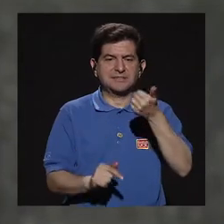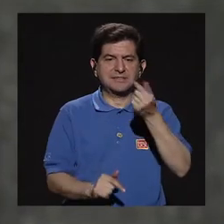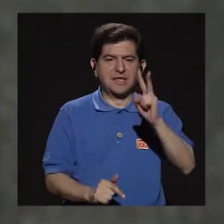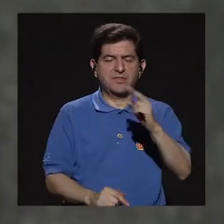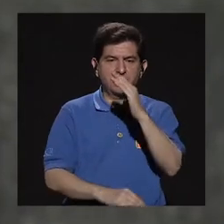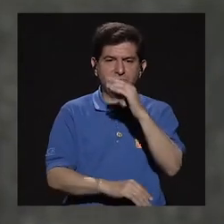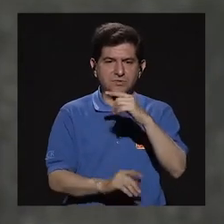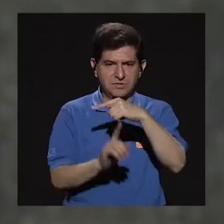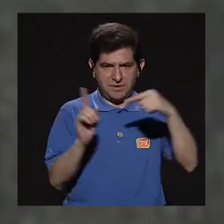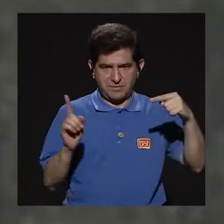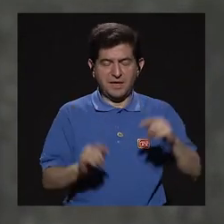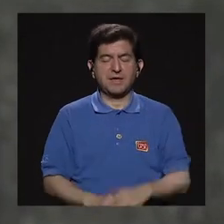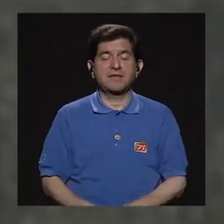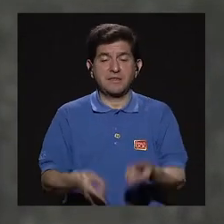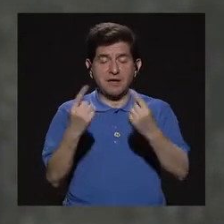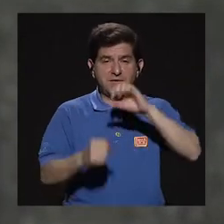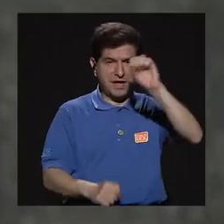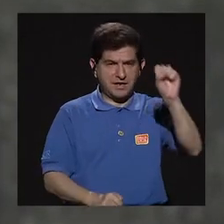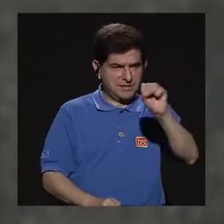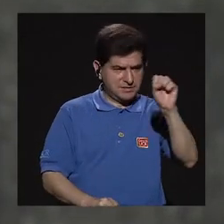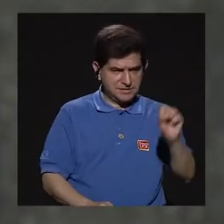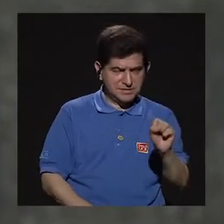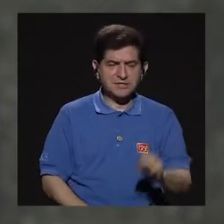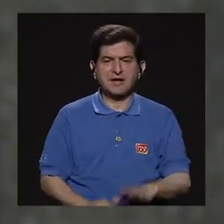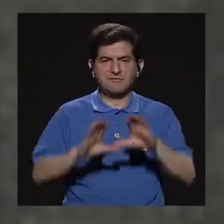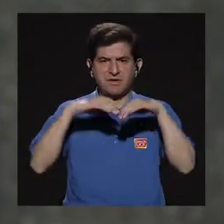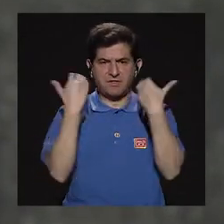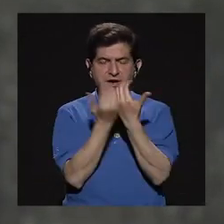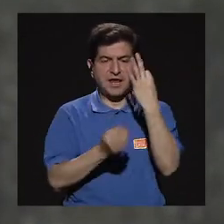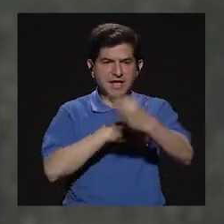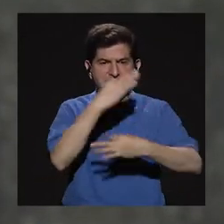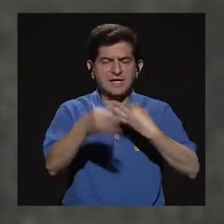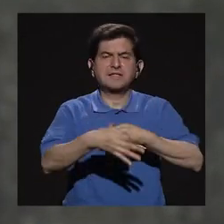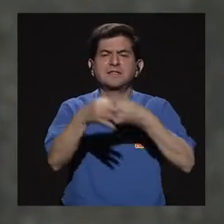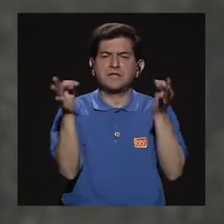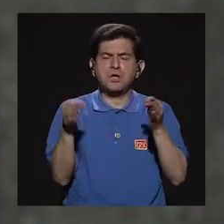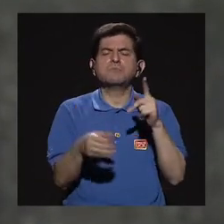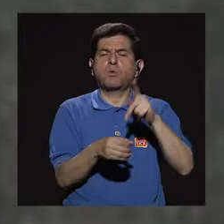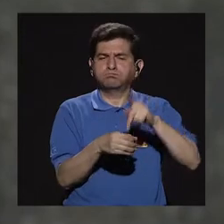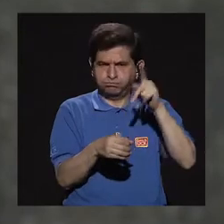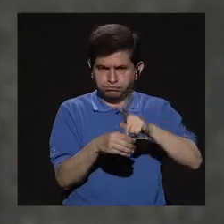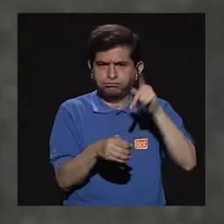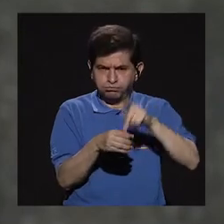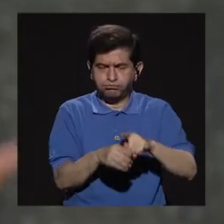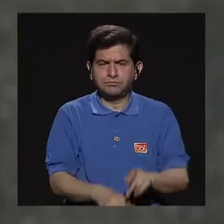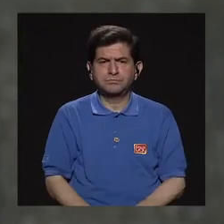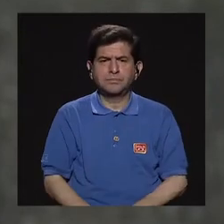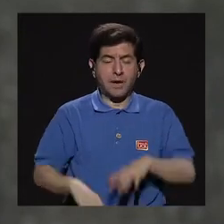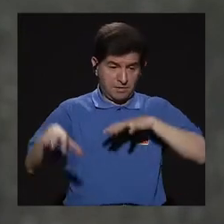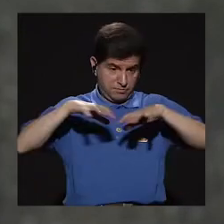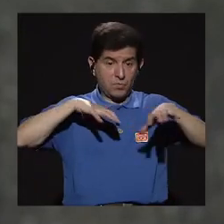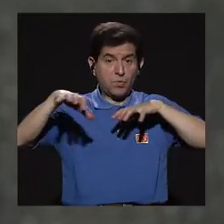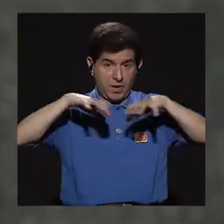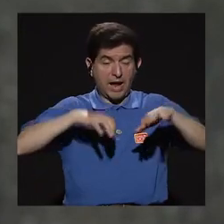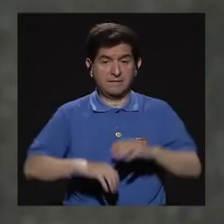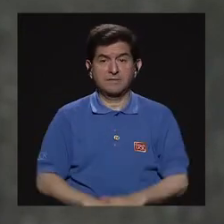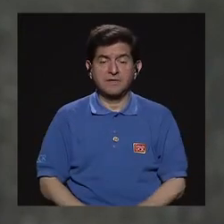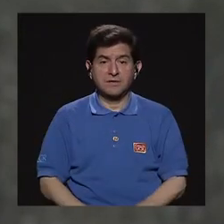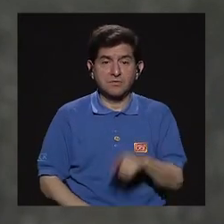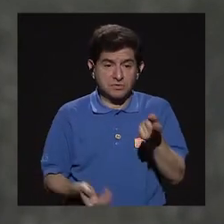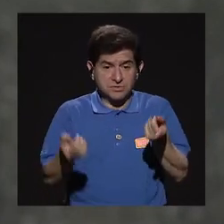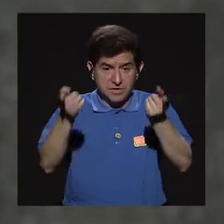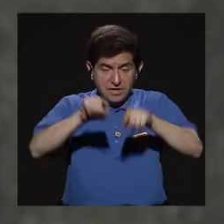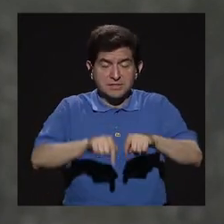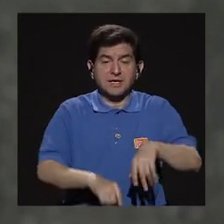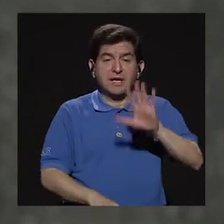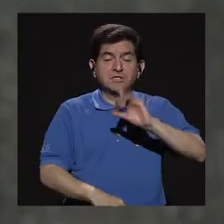Ellas vienen todos los sábados a clases, son tipo taller, son muy participativos, de mucha dinámica, porque son